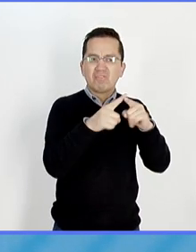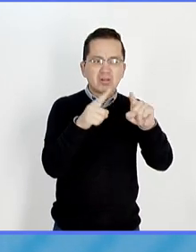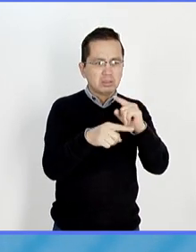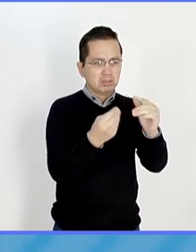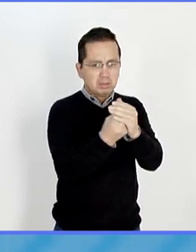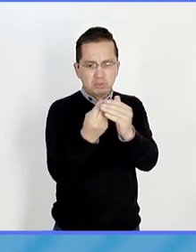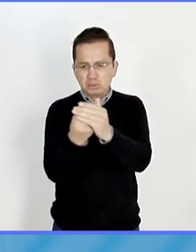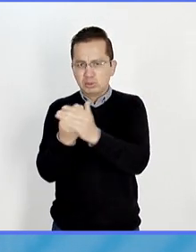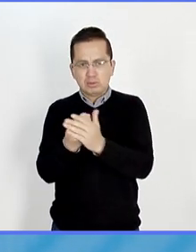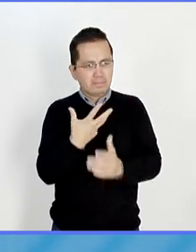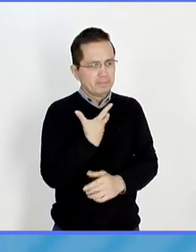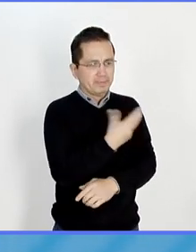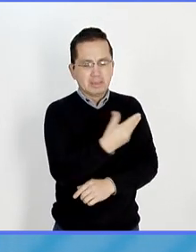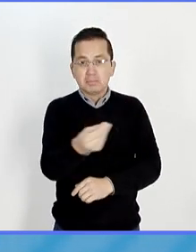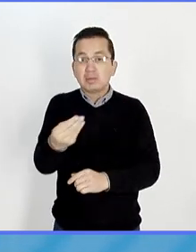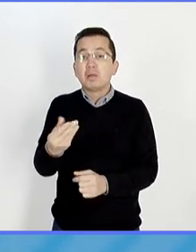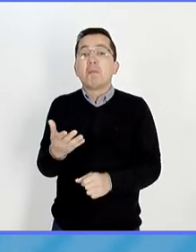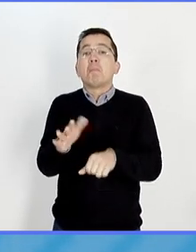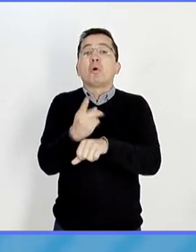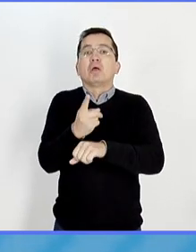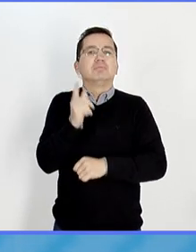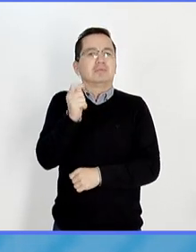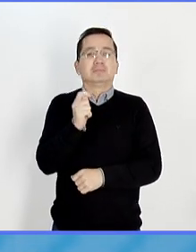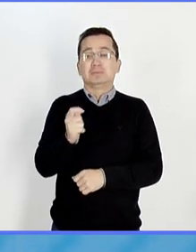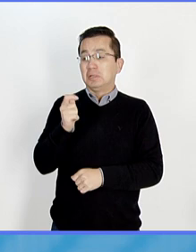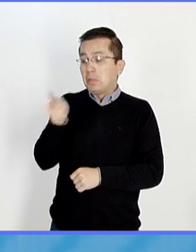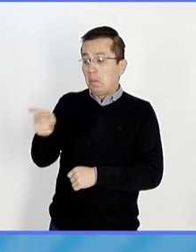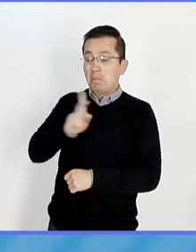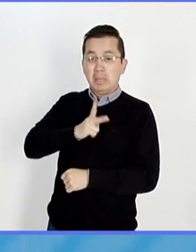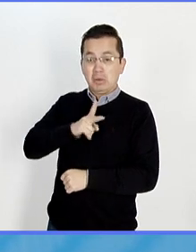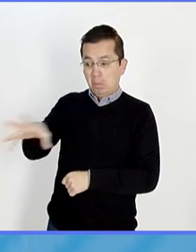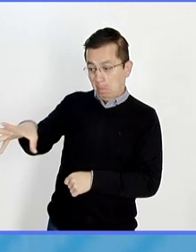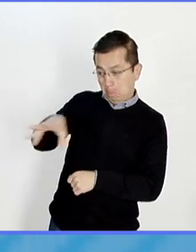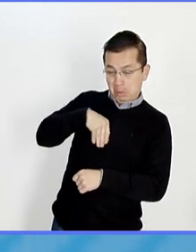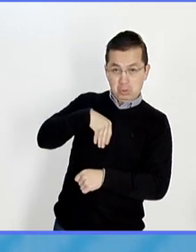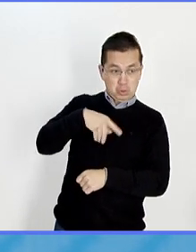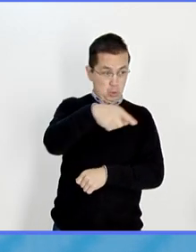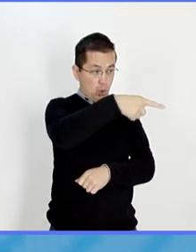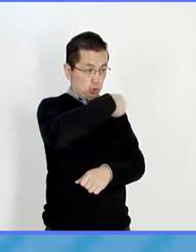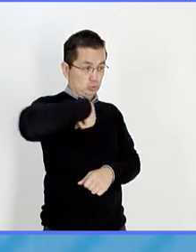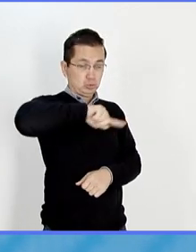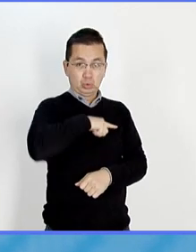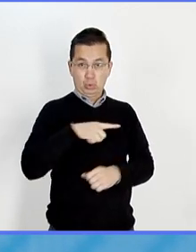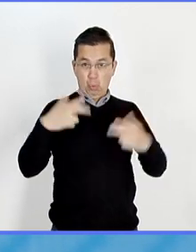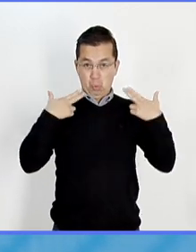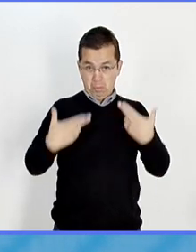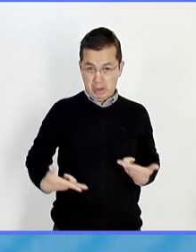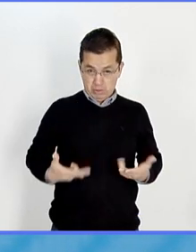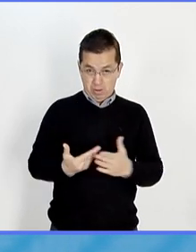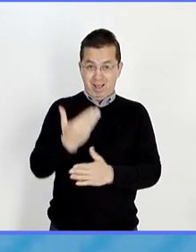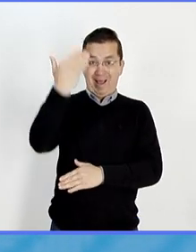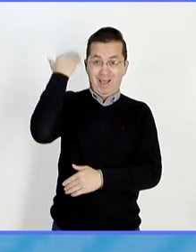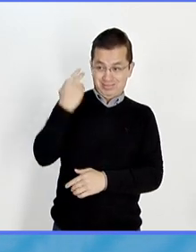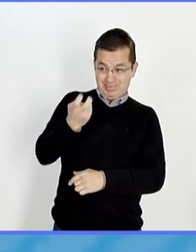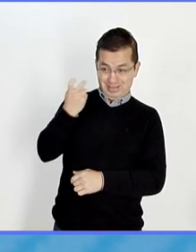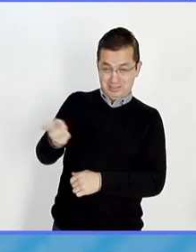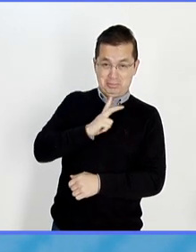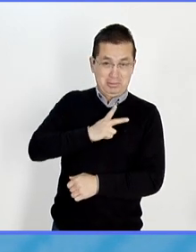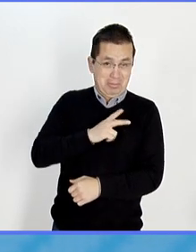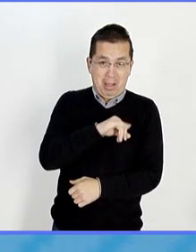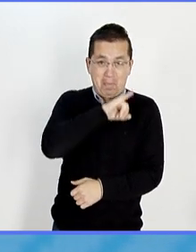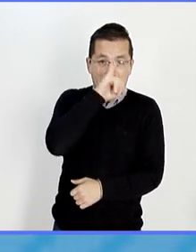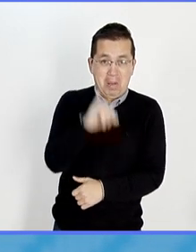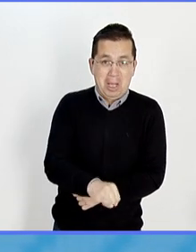totalmente, que no había sido virgen a su presencia, digamos, no había nada de inmunidad contra el virus, fue lo que